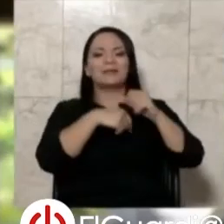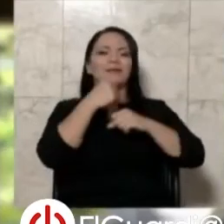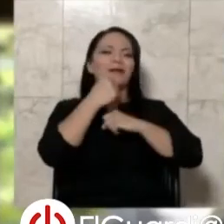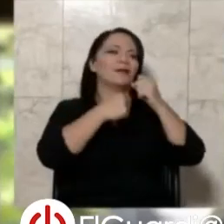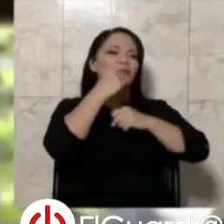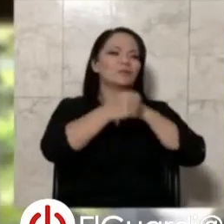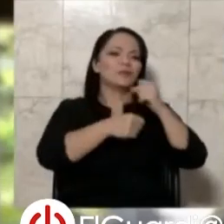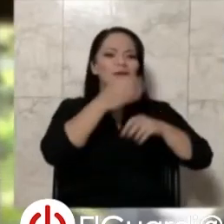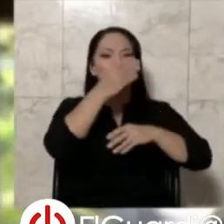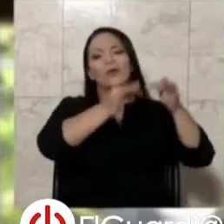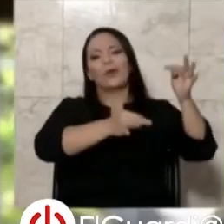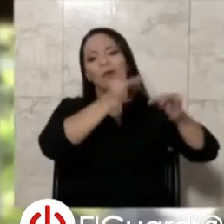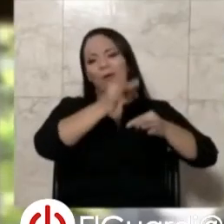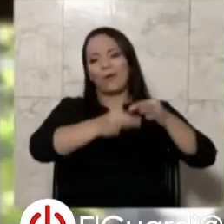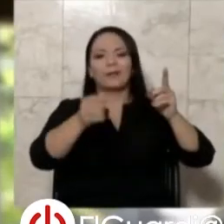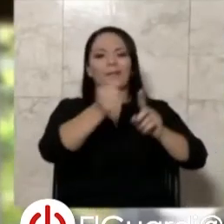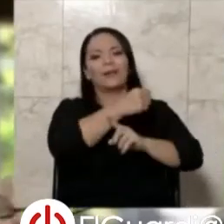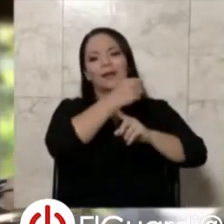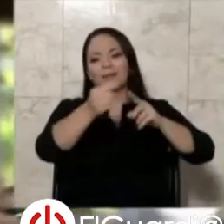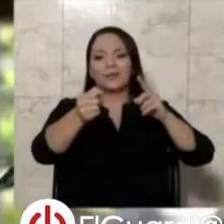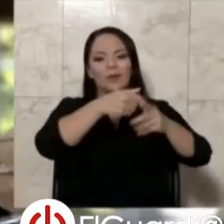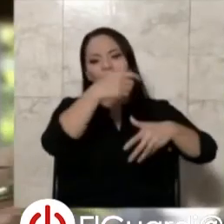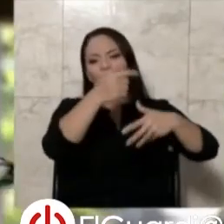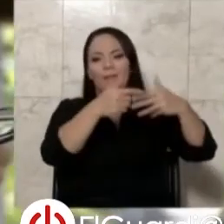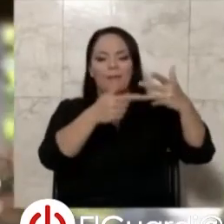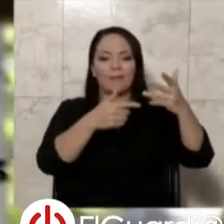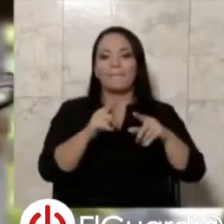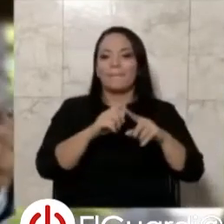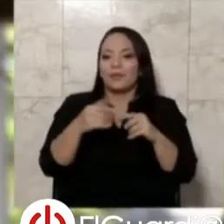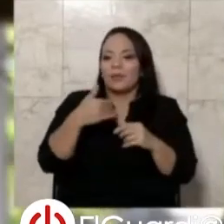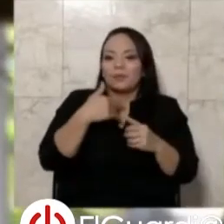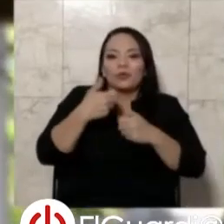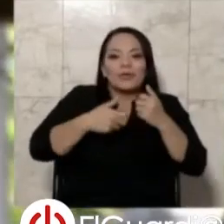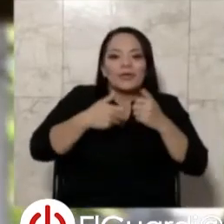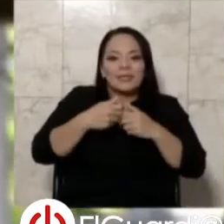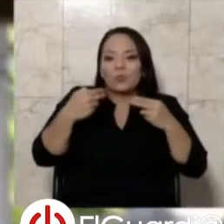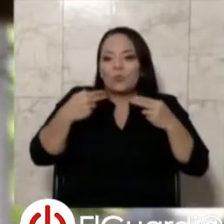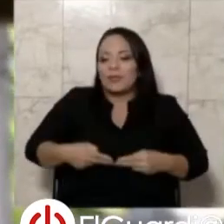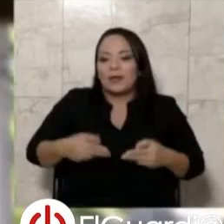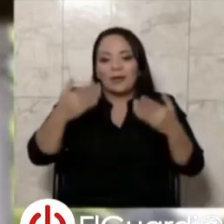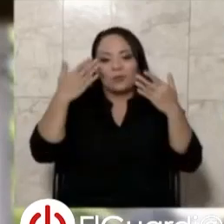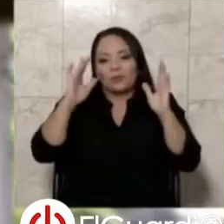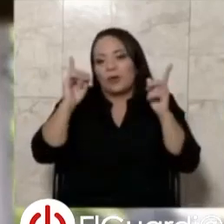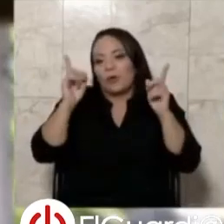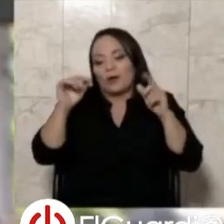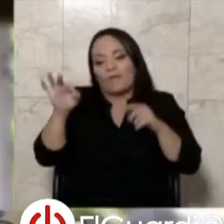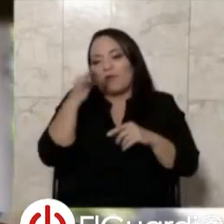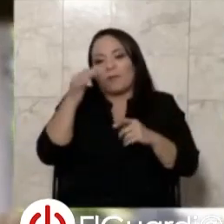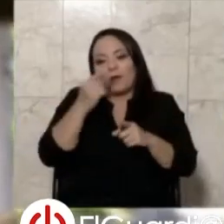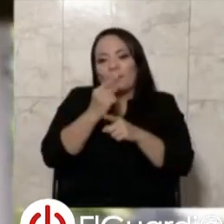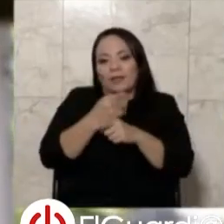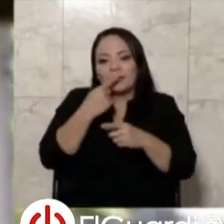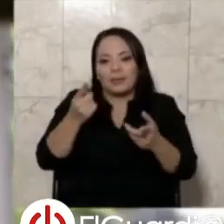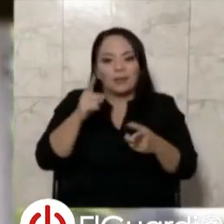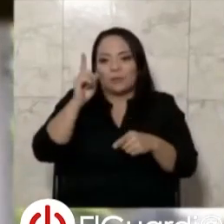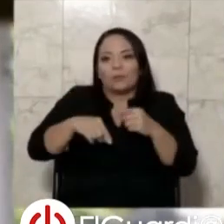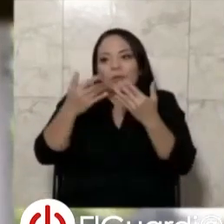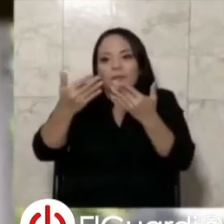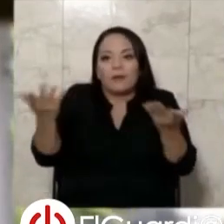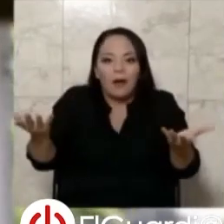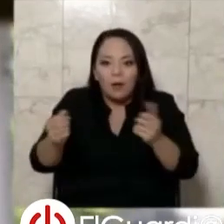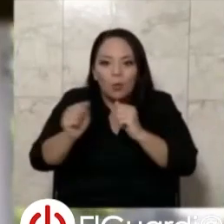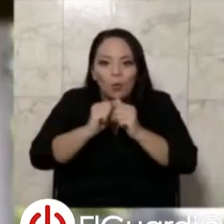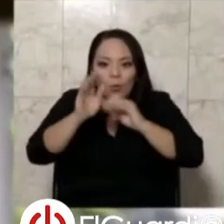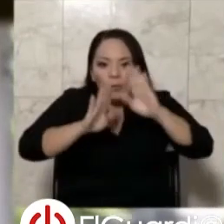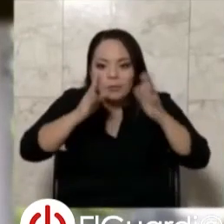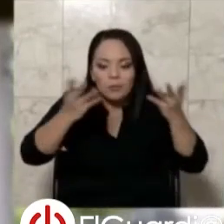se va a la Corte y tenemos una, no sé si llamarlo crisis humanitaria o cuál es el descalificativo mejor, que no puede esperar para eso y que